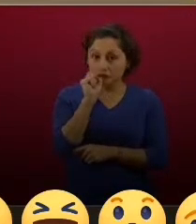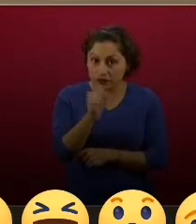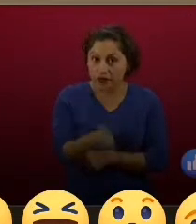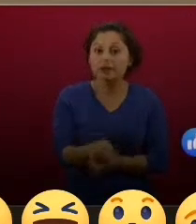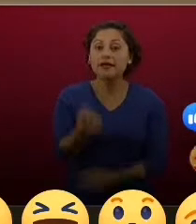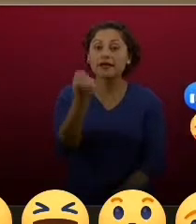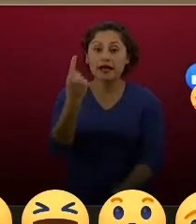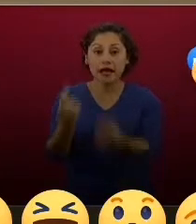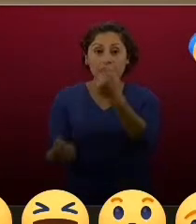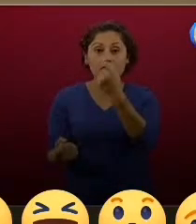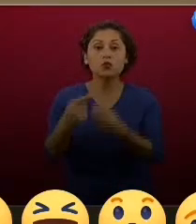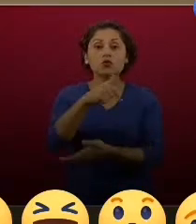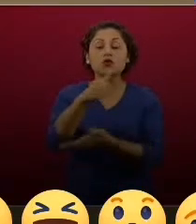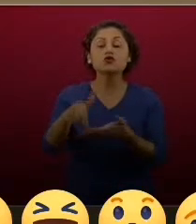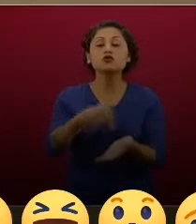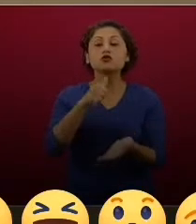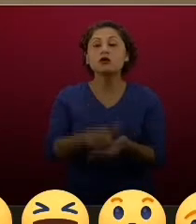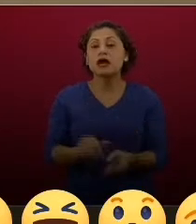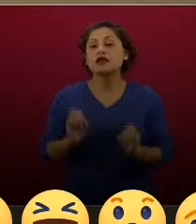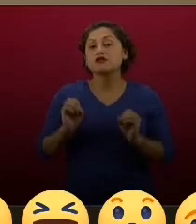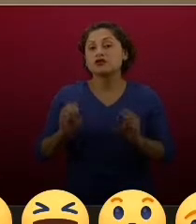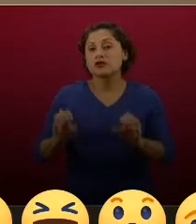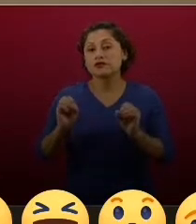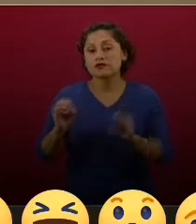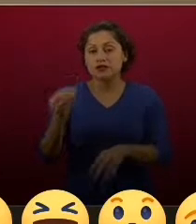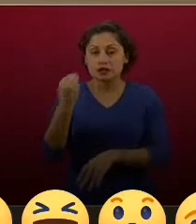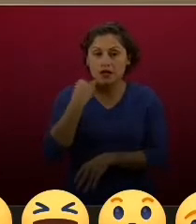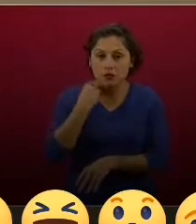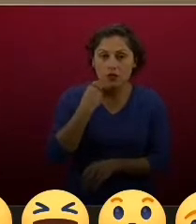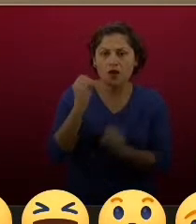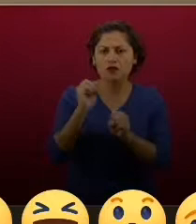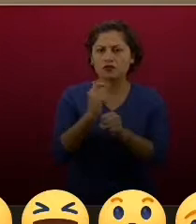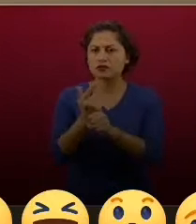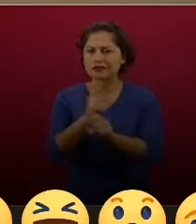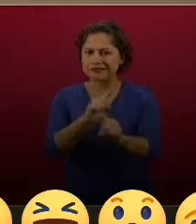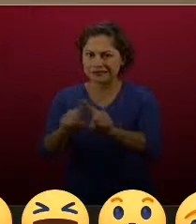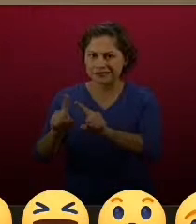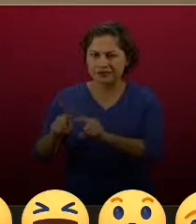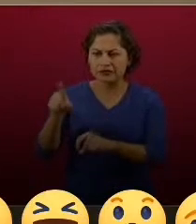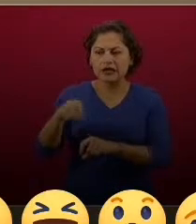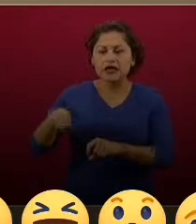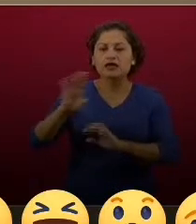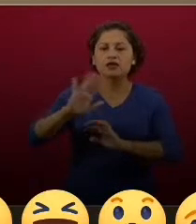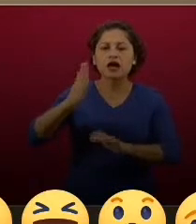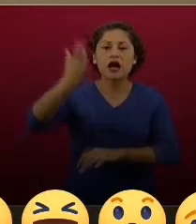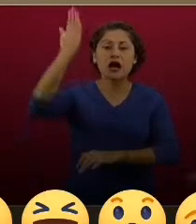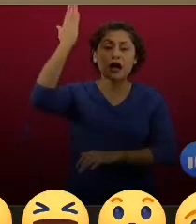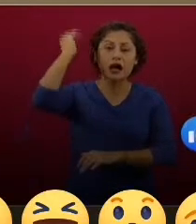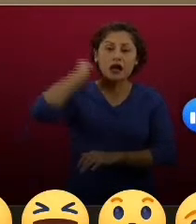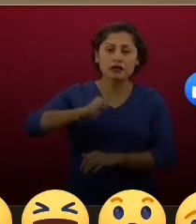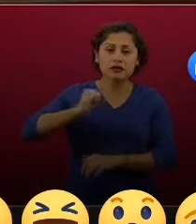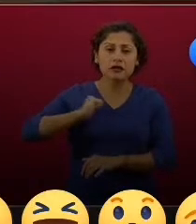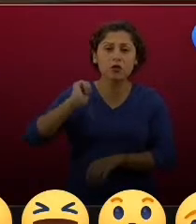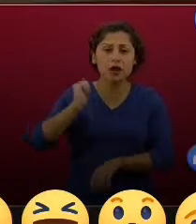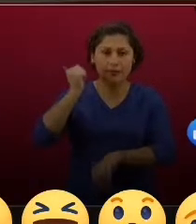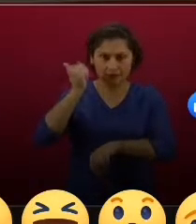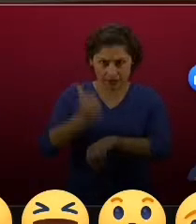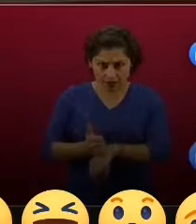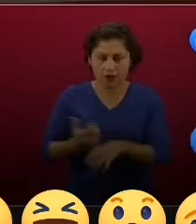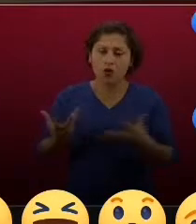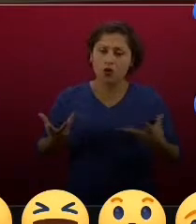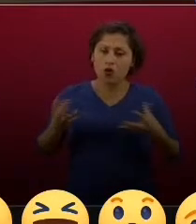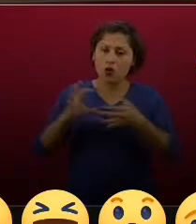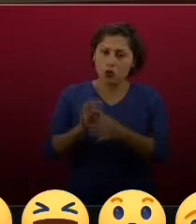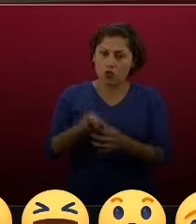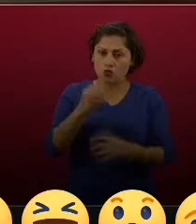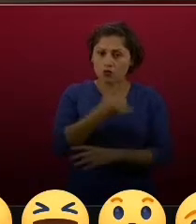Infonavit en las décadas pasadas y que tienen las bases de datos del Instituto. Entonces, tampoco hagan caso de ese tipo